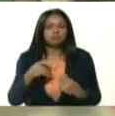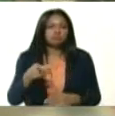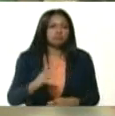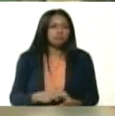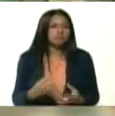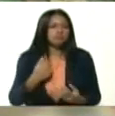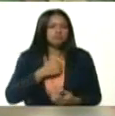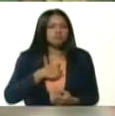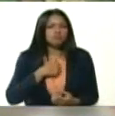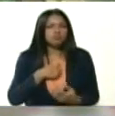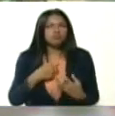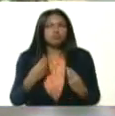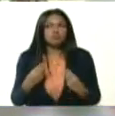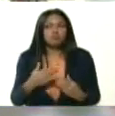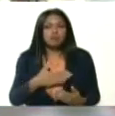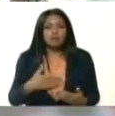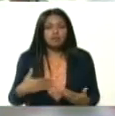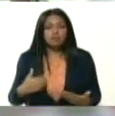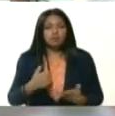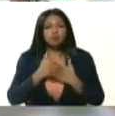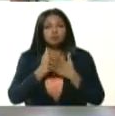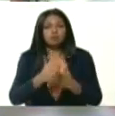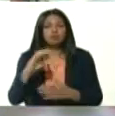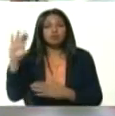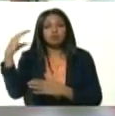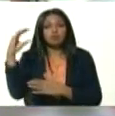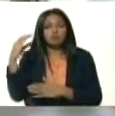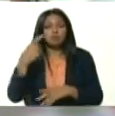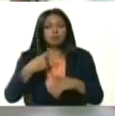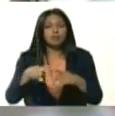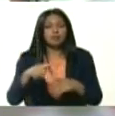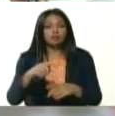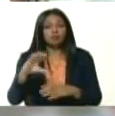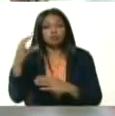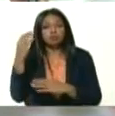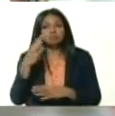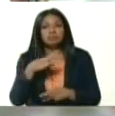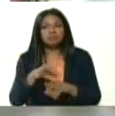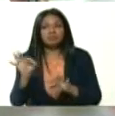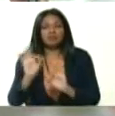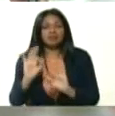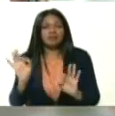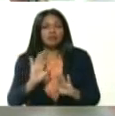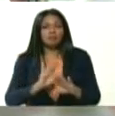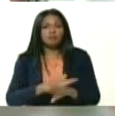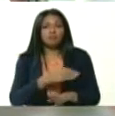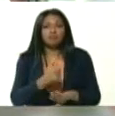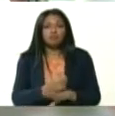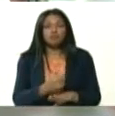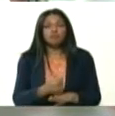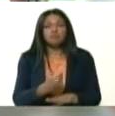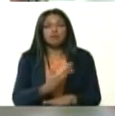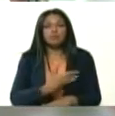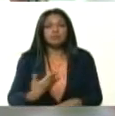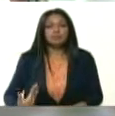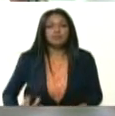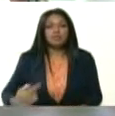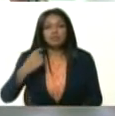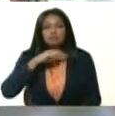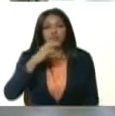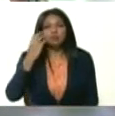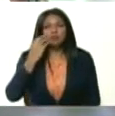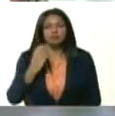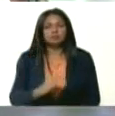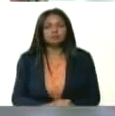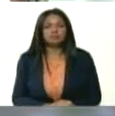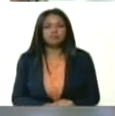Lamento. Queremos ayudar a Colombia. Pero Colombia no se deja ayudar por culpa del presidente Iván Duque. En